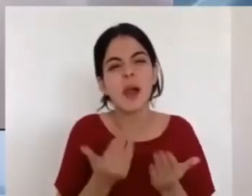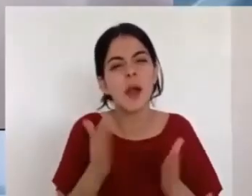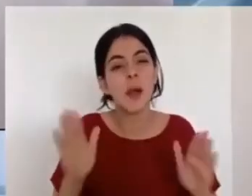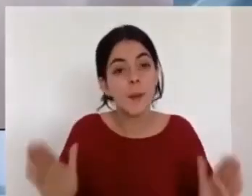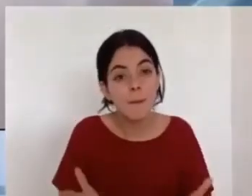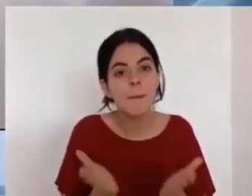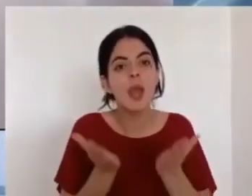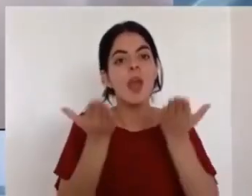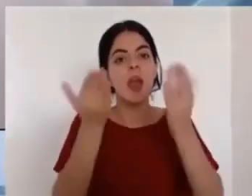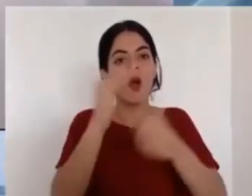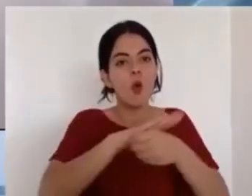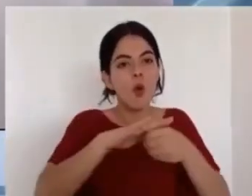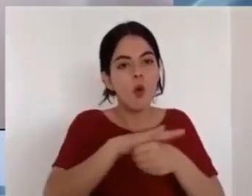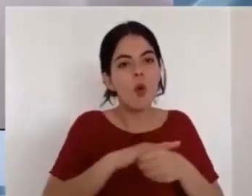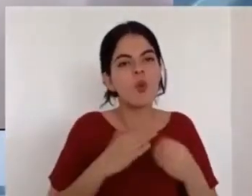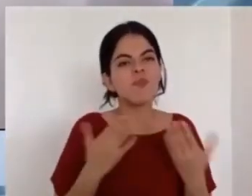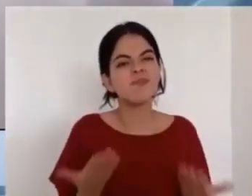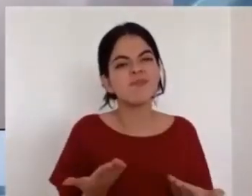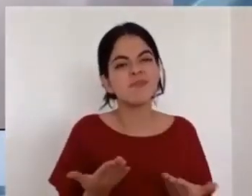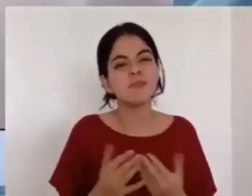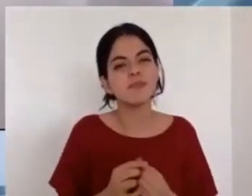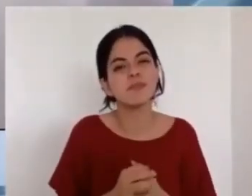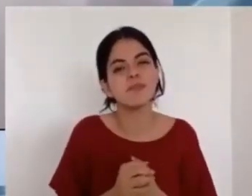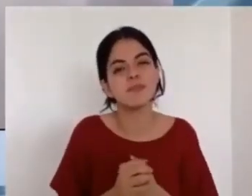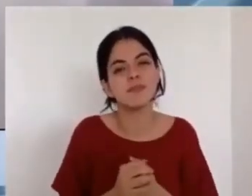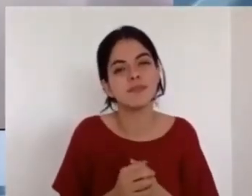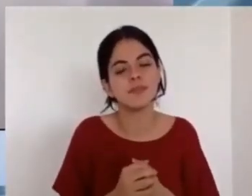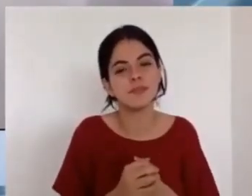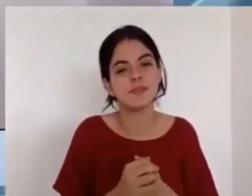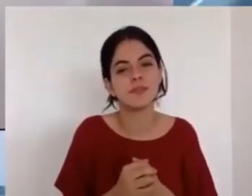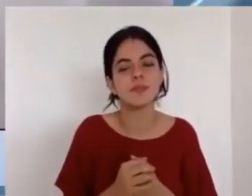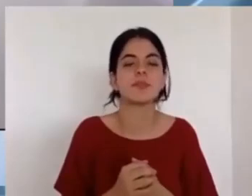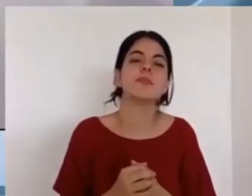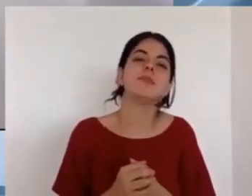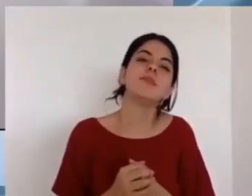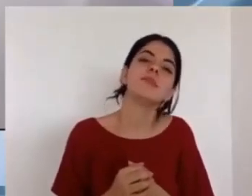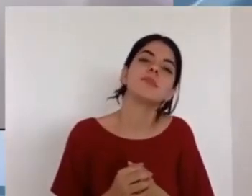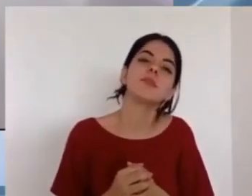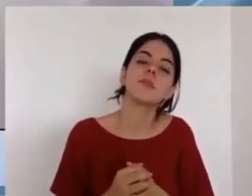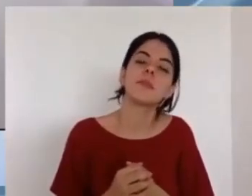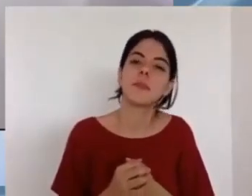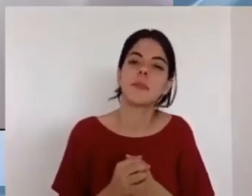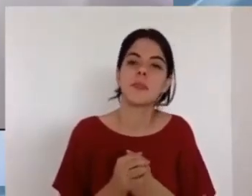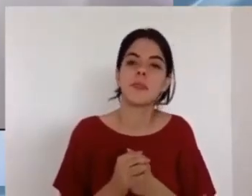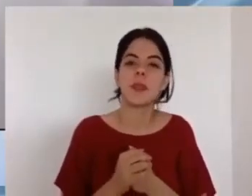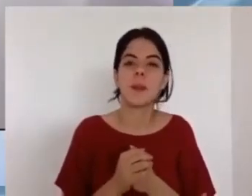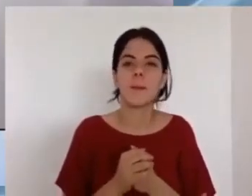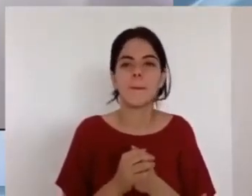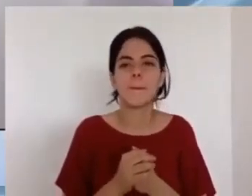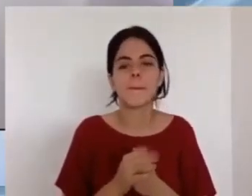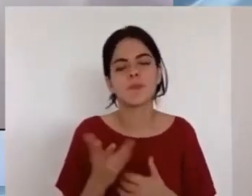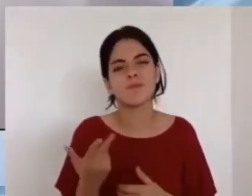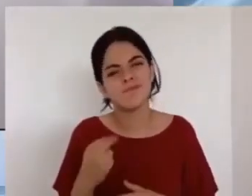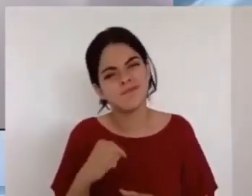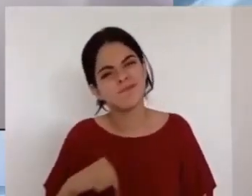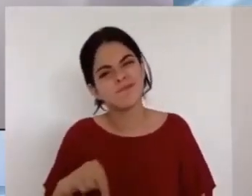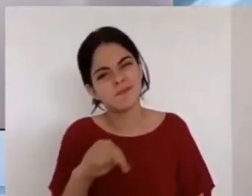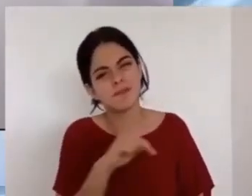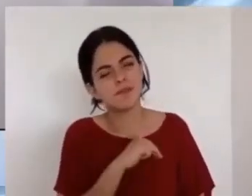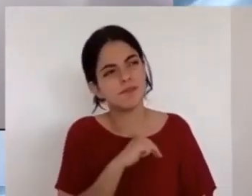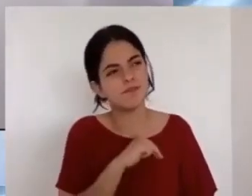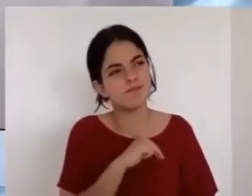Nosotros estamos familiarizados porque hay una